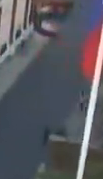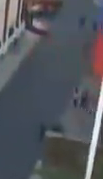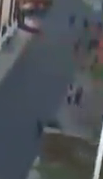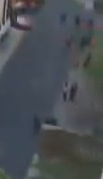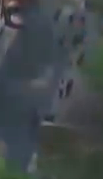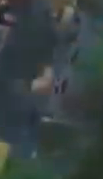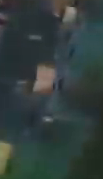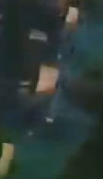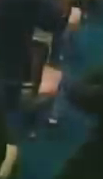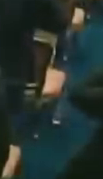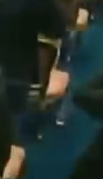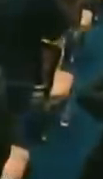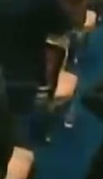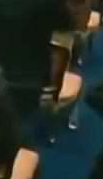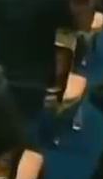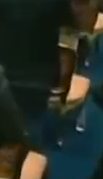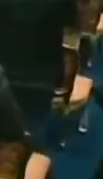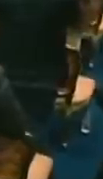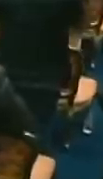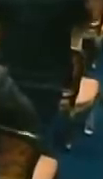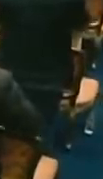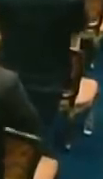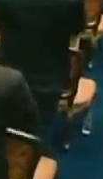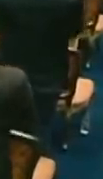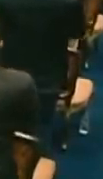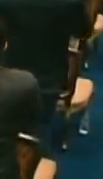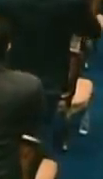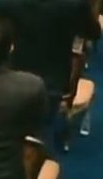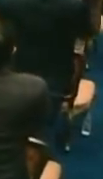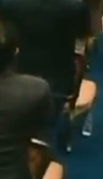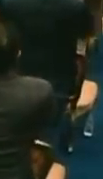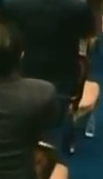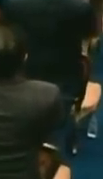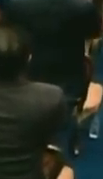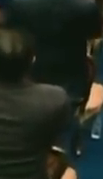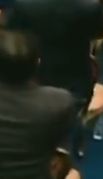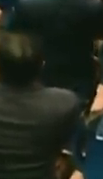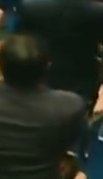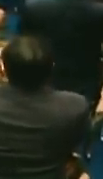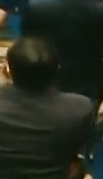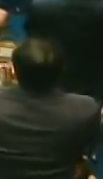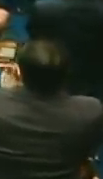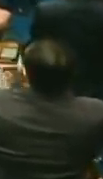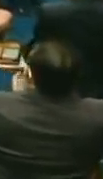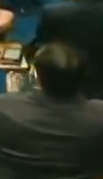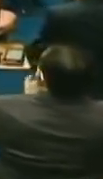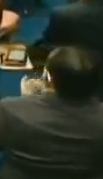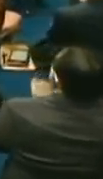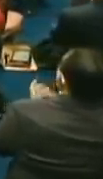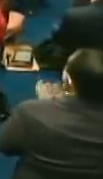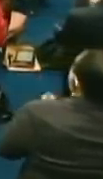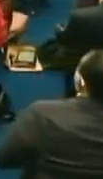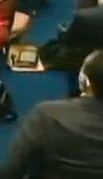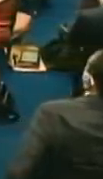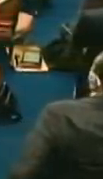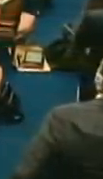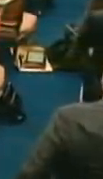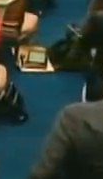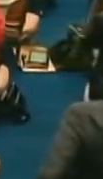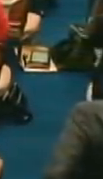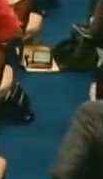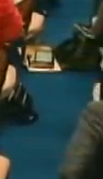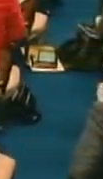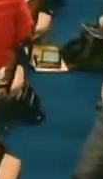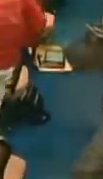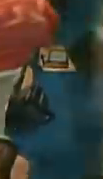acompaña a las políticas públicas del Estado venezolano con proyectos avalados a través del situado constitucional